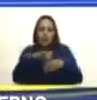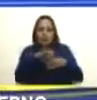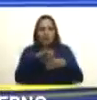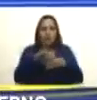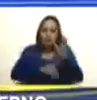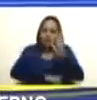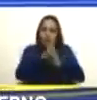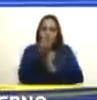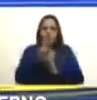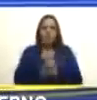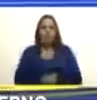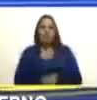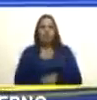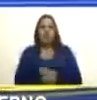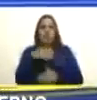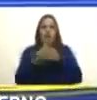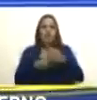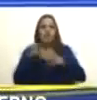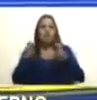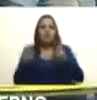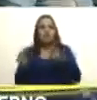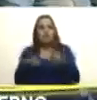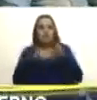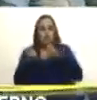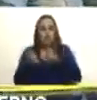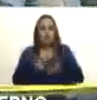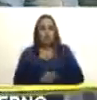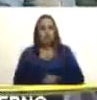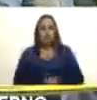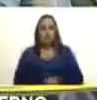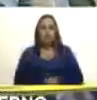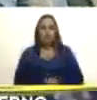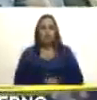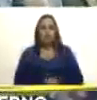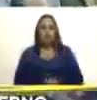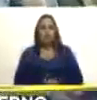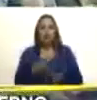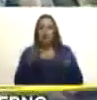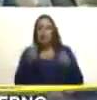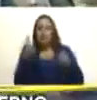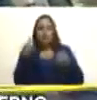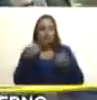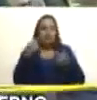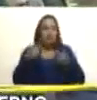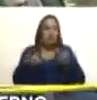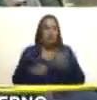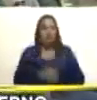crecer construir una nueva economía son muchos frentes de batalla